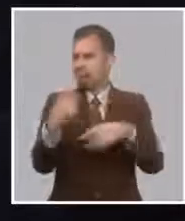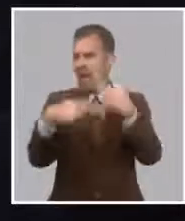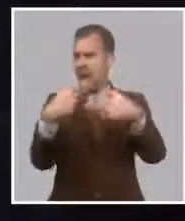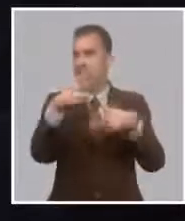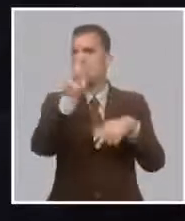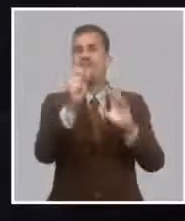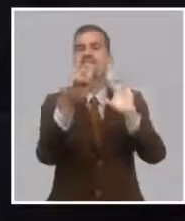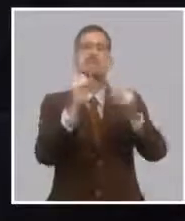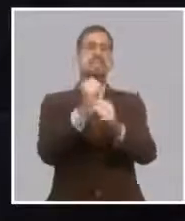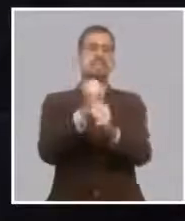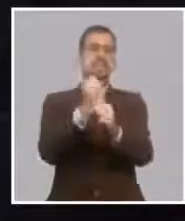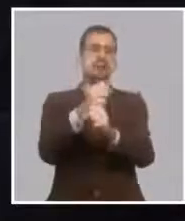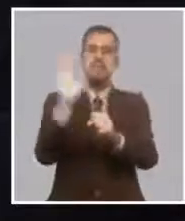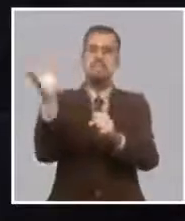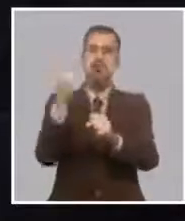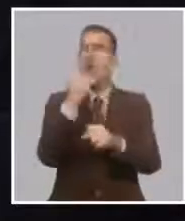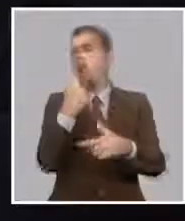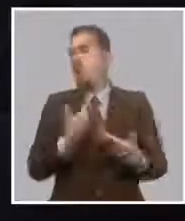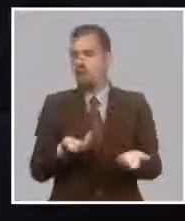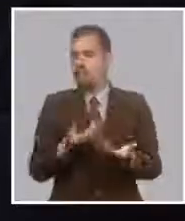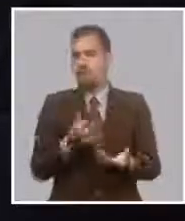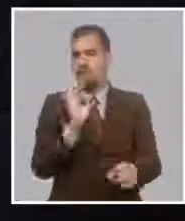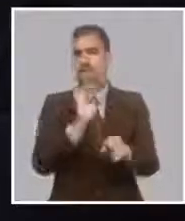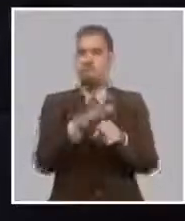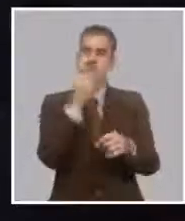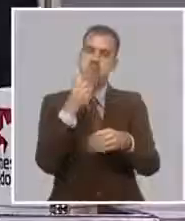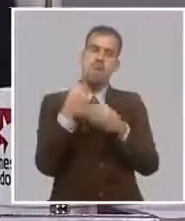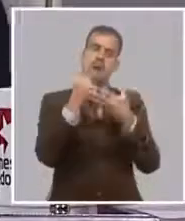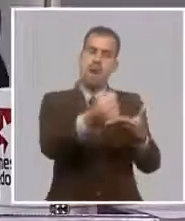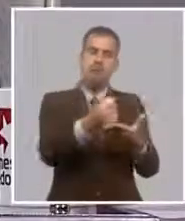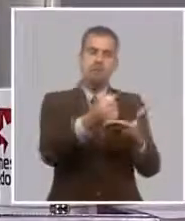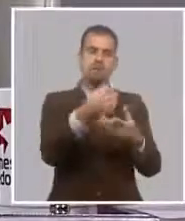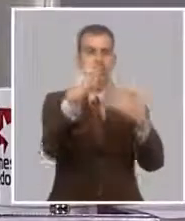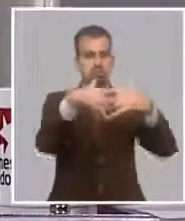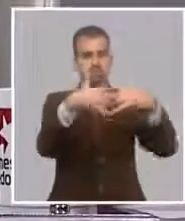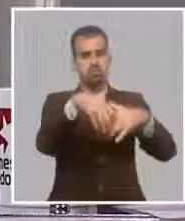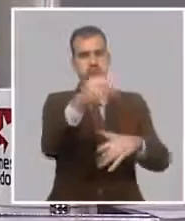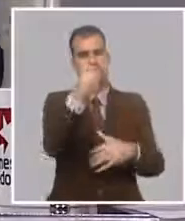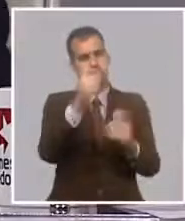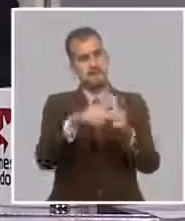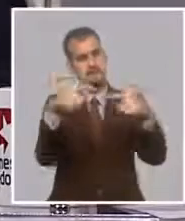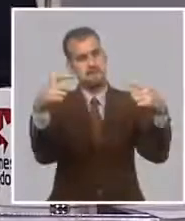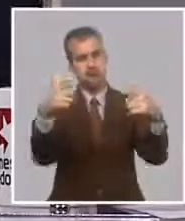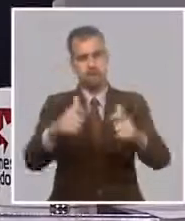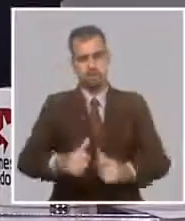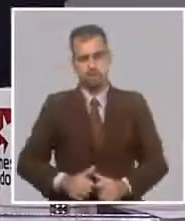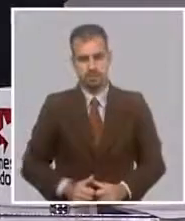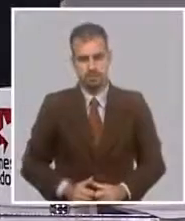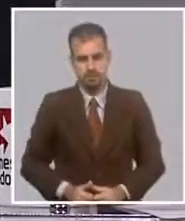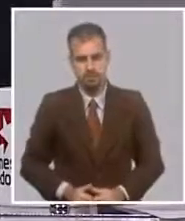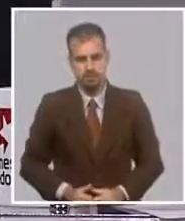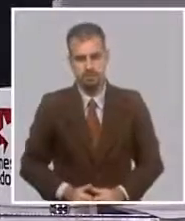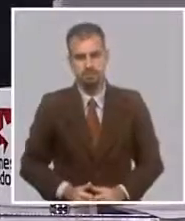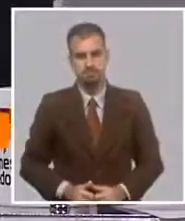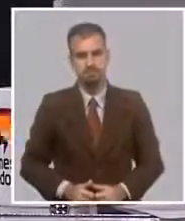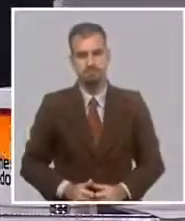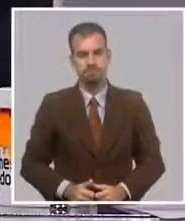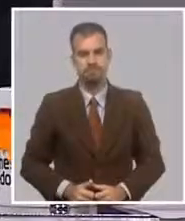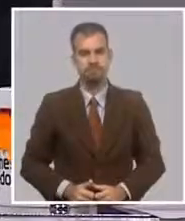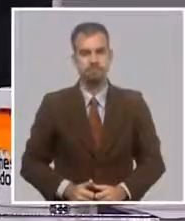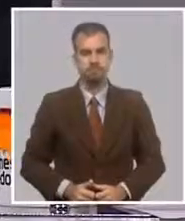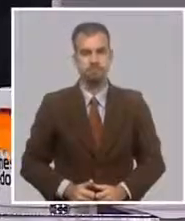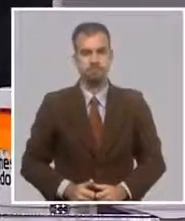la política bancaria que se han adoptado para estimular la producción de alimentos? Bueno, buenas noches, Randy, para ti y